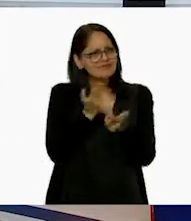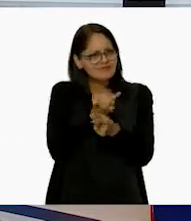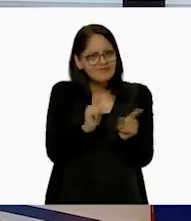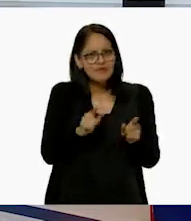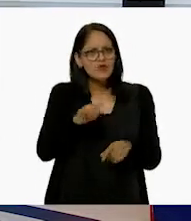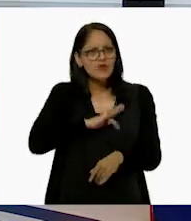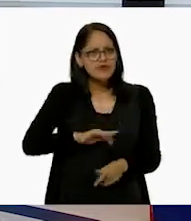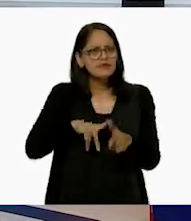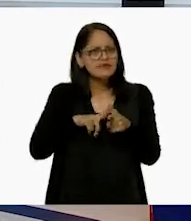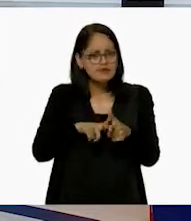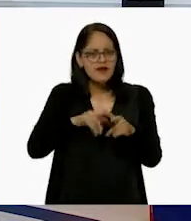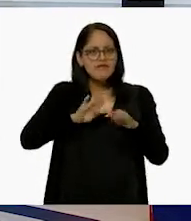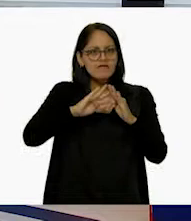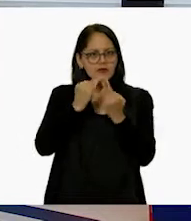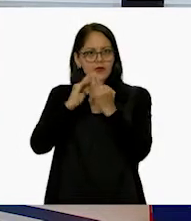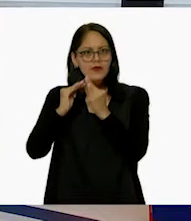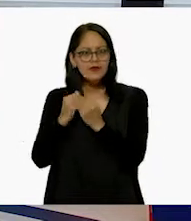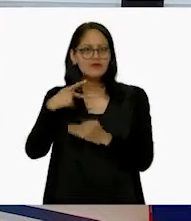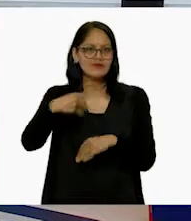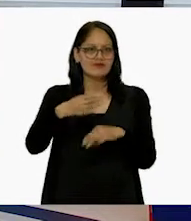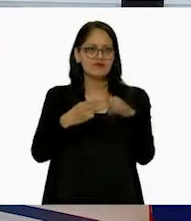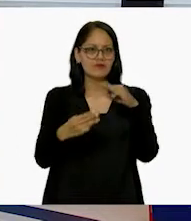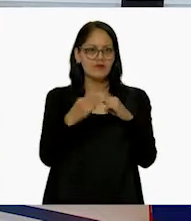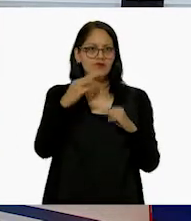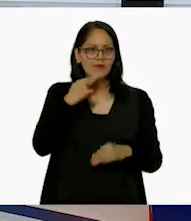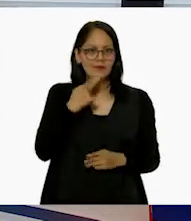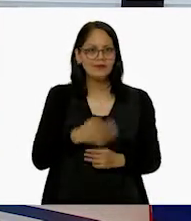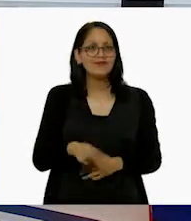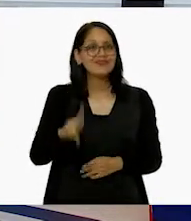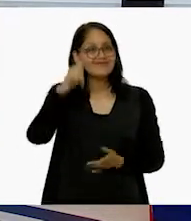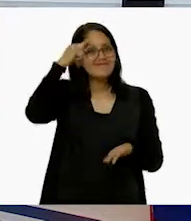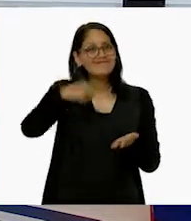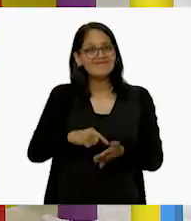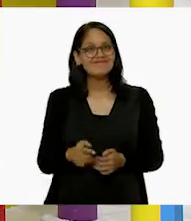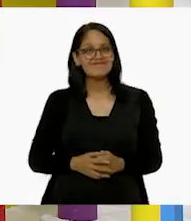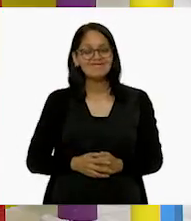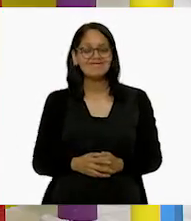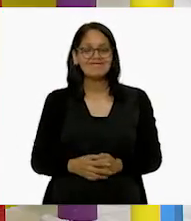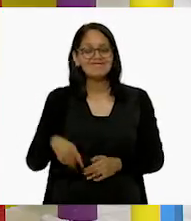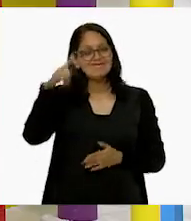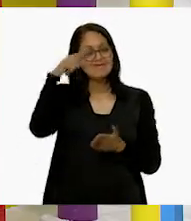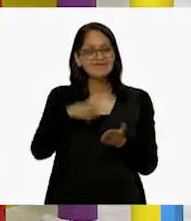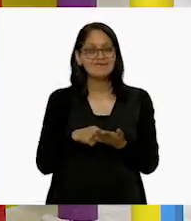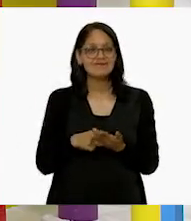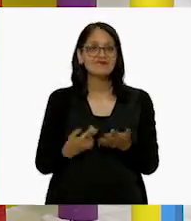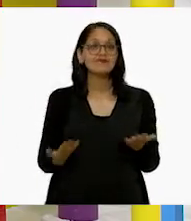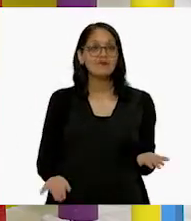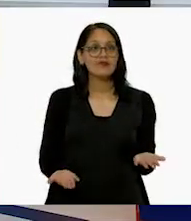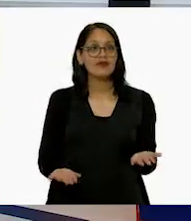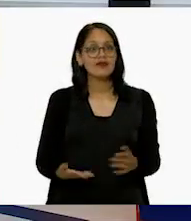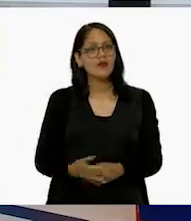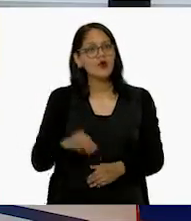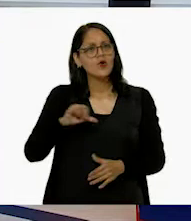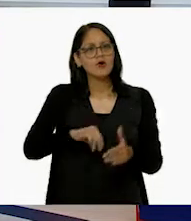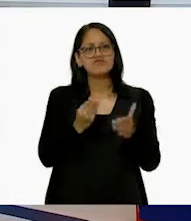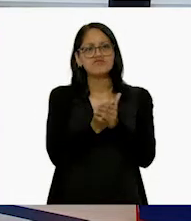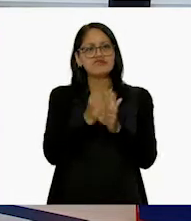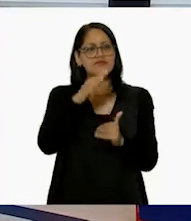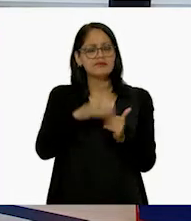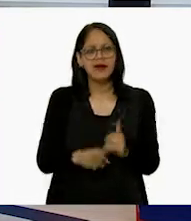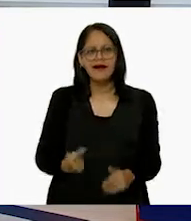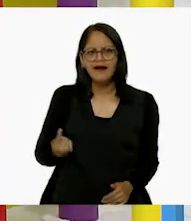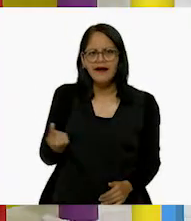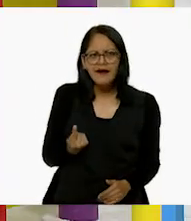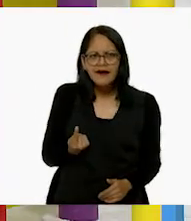creando figuras con sus materiales. Pero adivina qué, Pepe. ¿Qué pasó, maestra? ¿Qué pasó? Que ya se acabó la clase el día de hoy. ¿Qué?